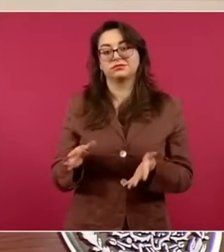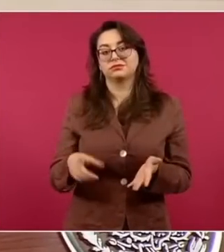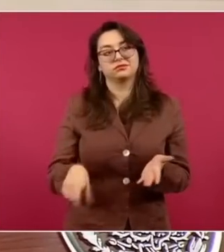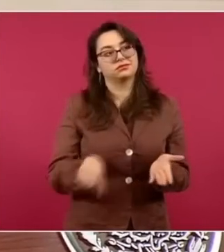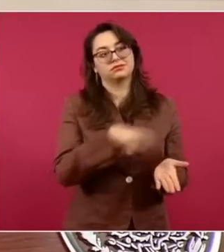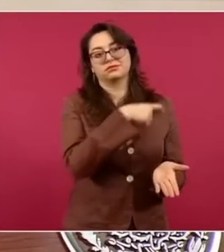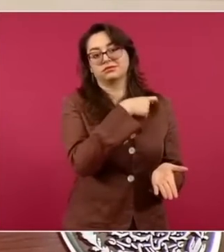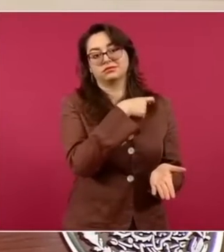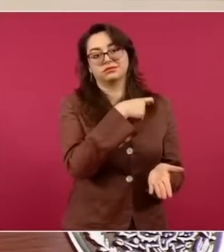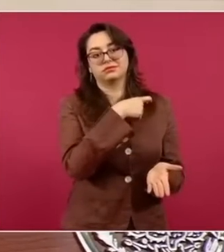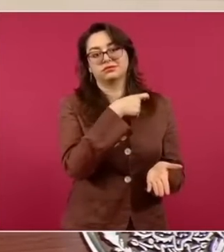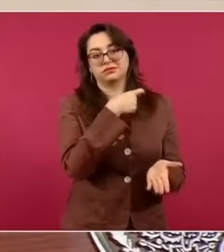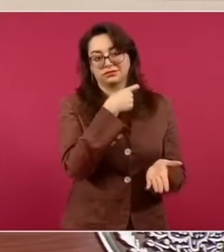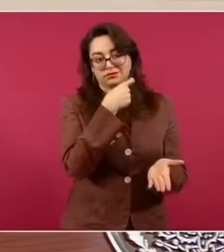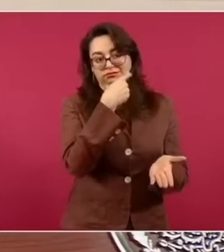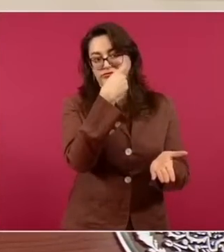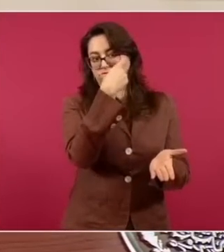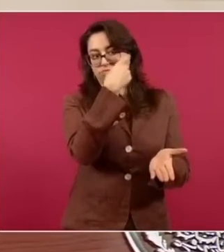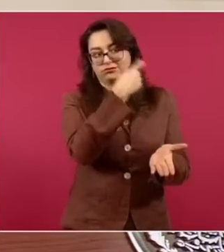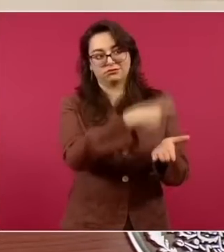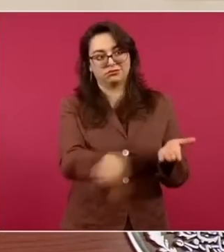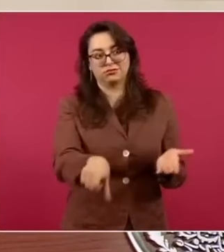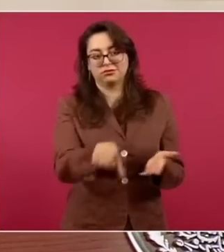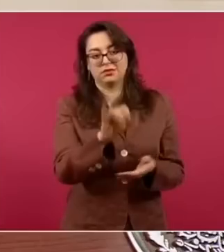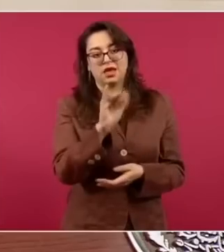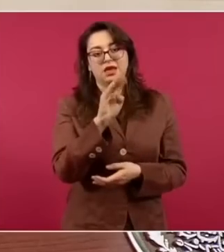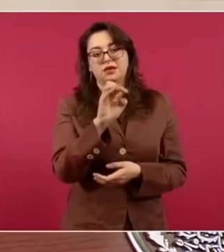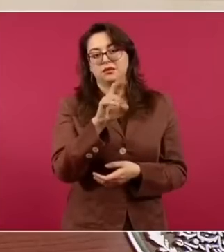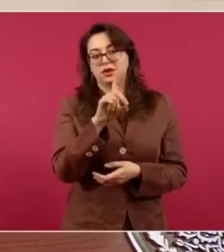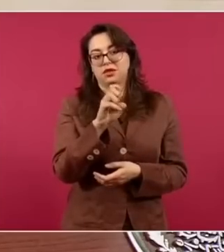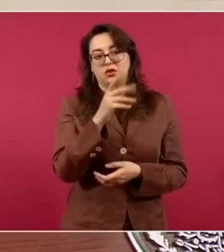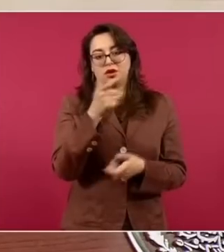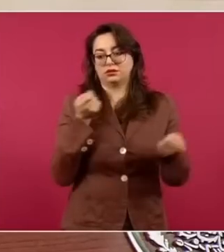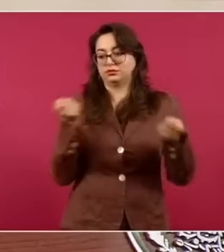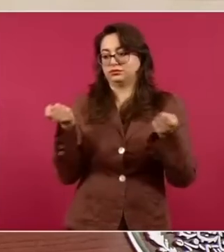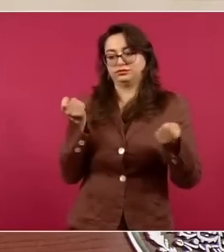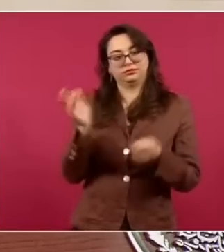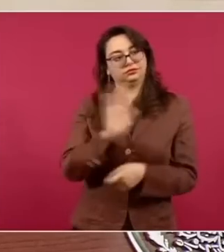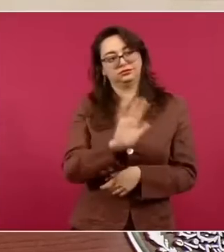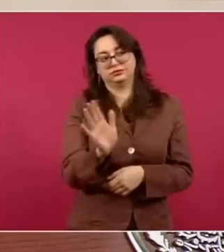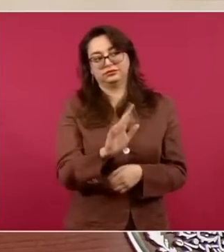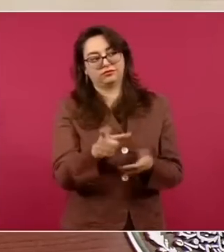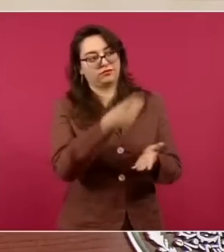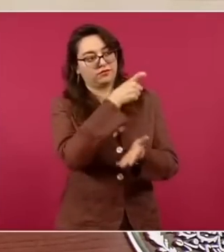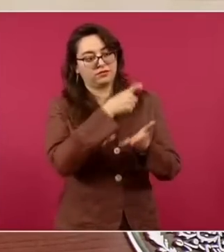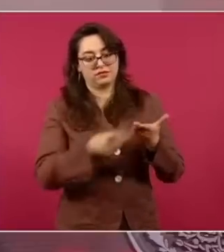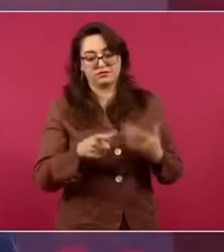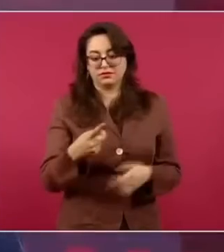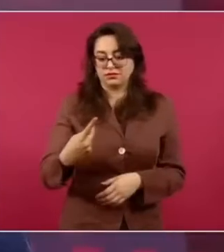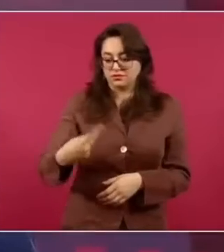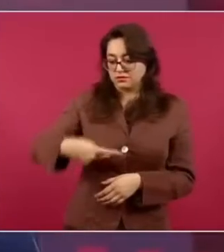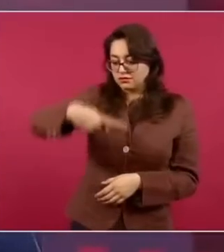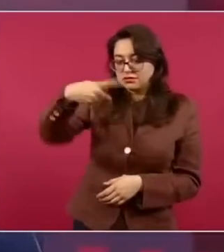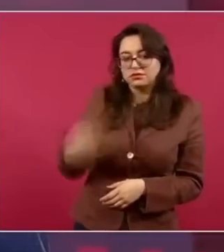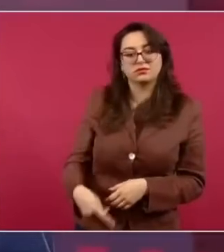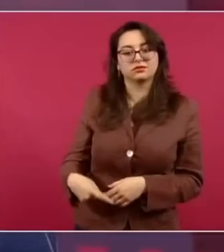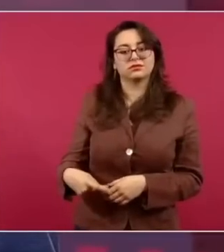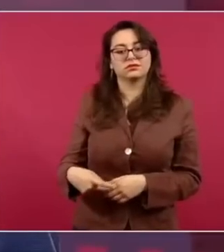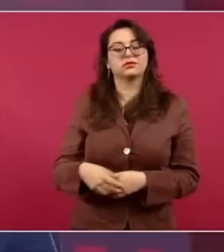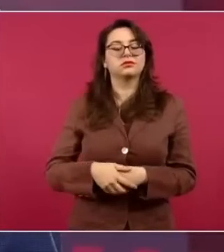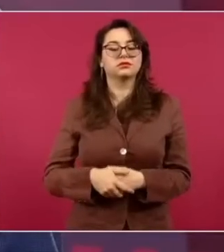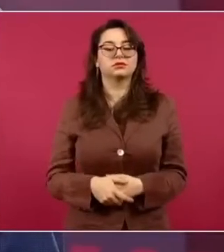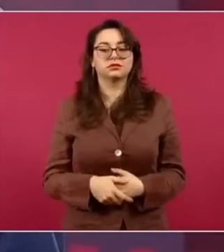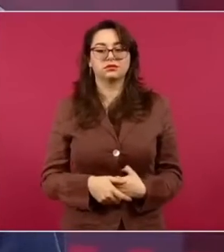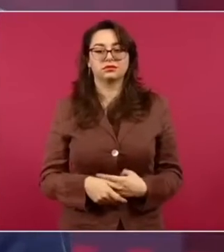se está adquiriendo una de esas. son dos plantas ahí.